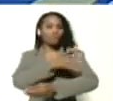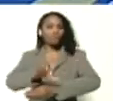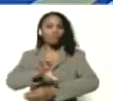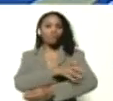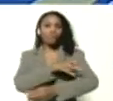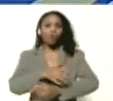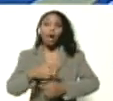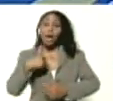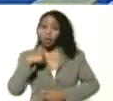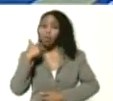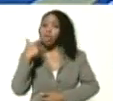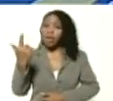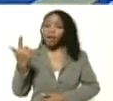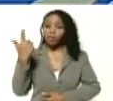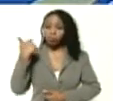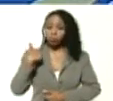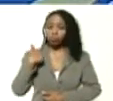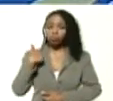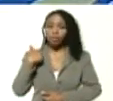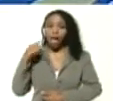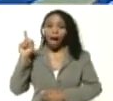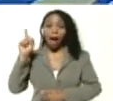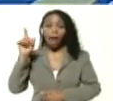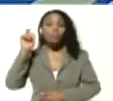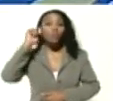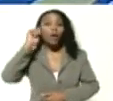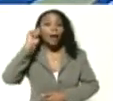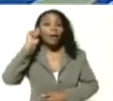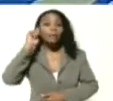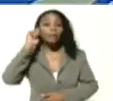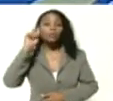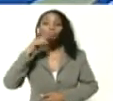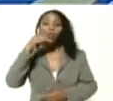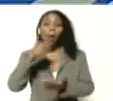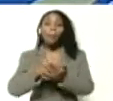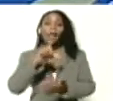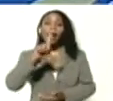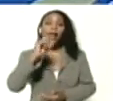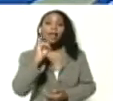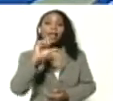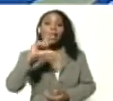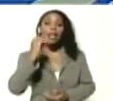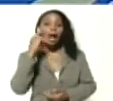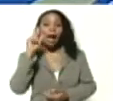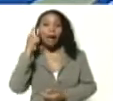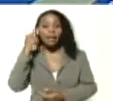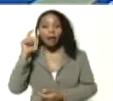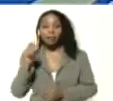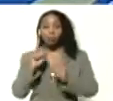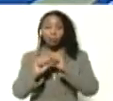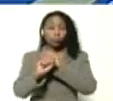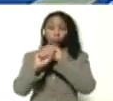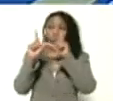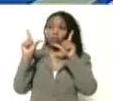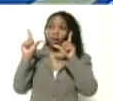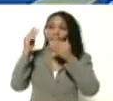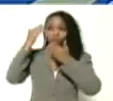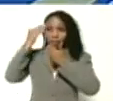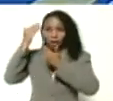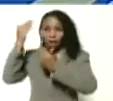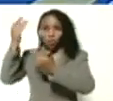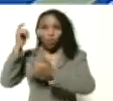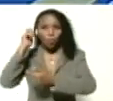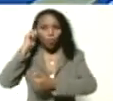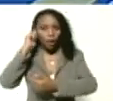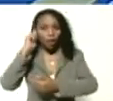y nos dijeron hay una cantante llamada Lilia Vera y cuando llegamos impresionante mis saludos a Lilia Vera